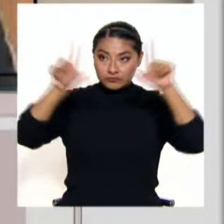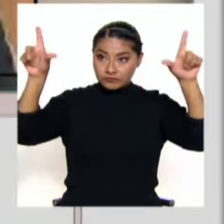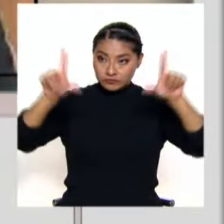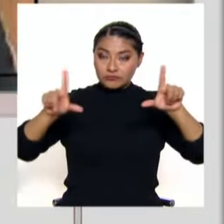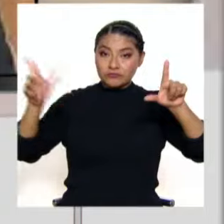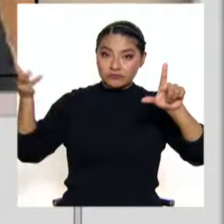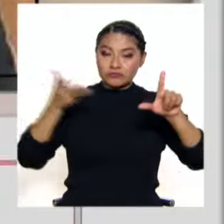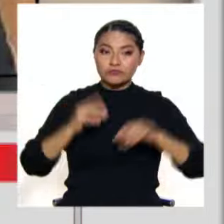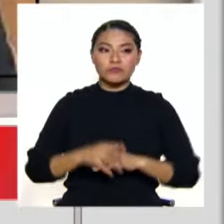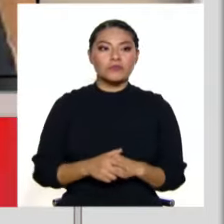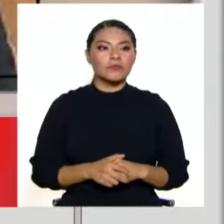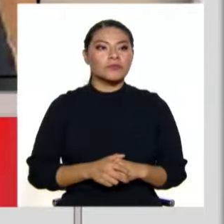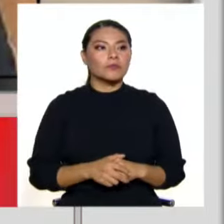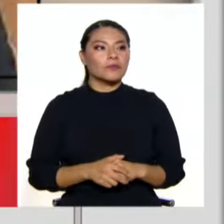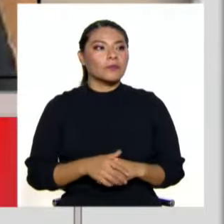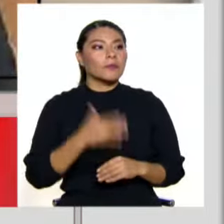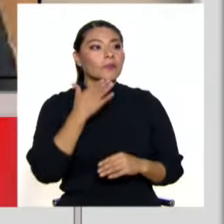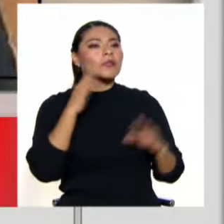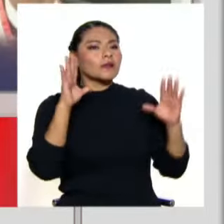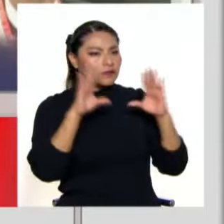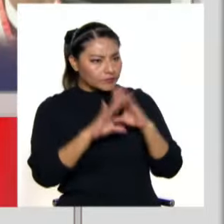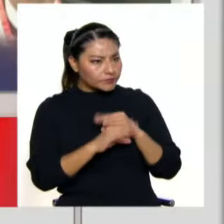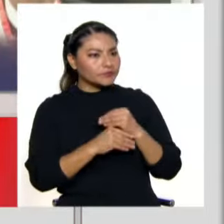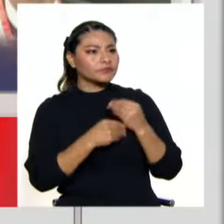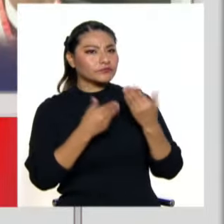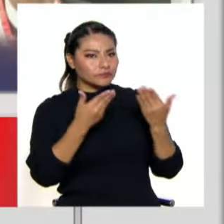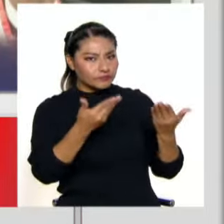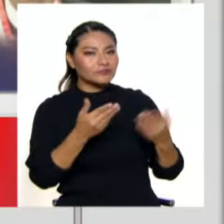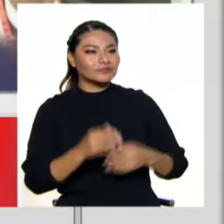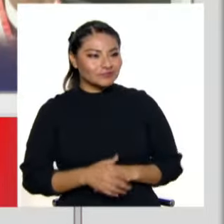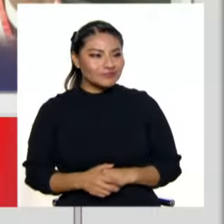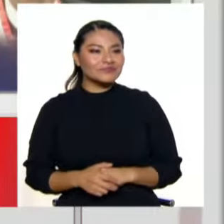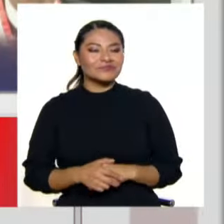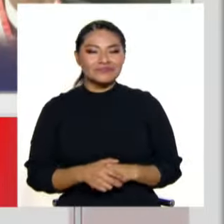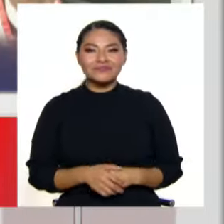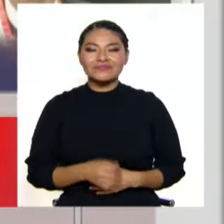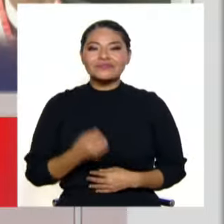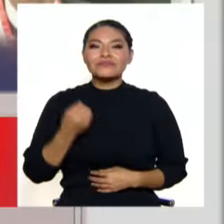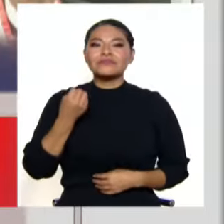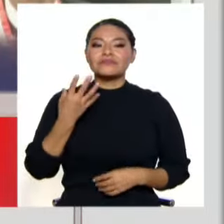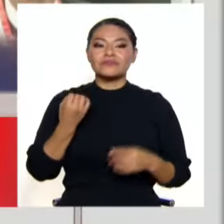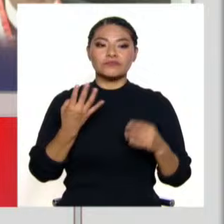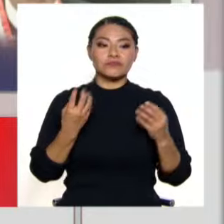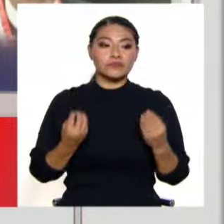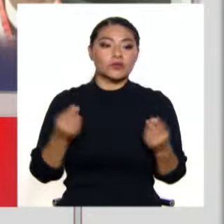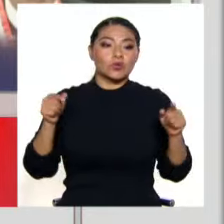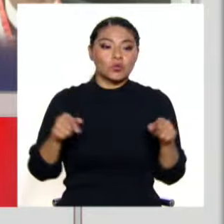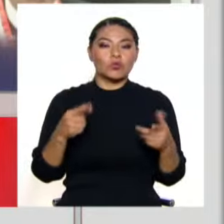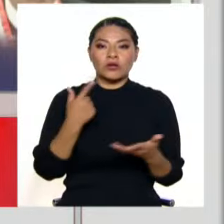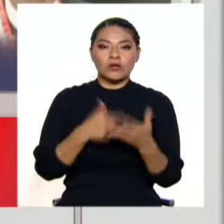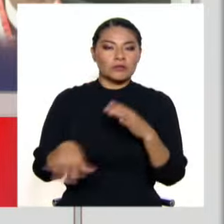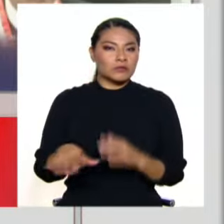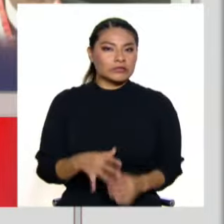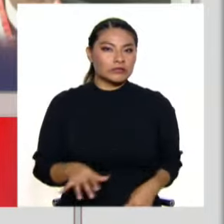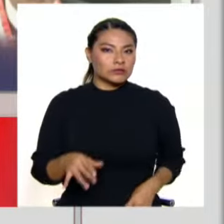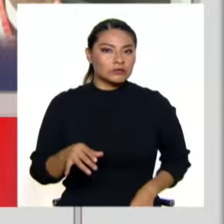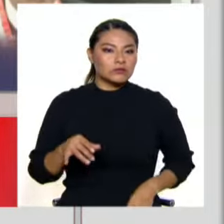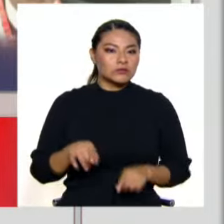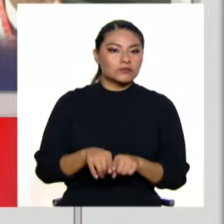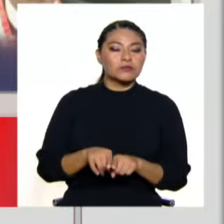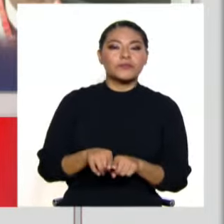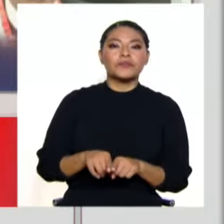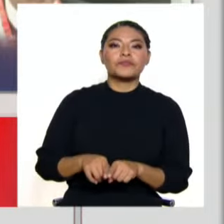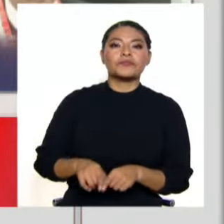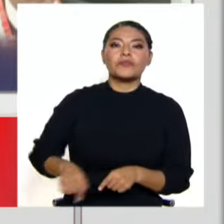Hola, ¿cómo está? Buenas noches. En principio, claro que sí, ¿qué acciones en primera fuente